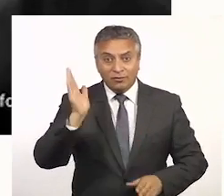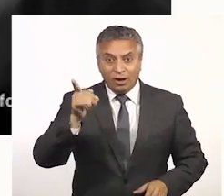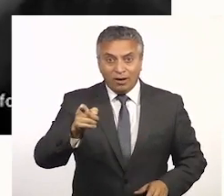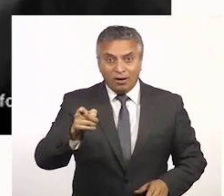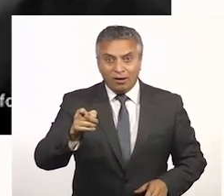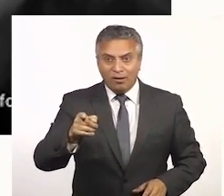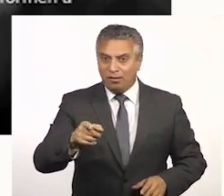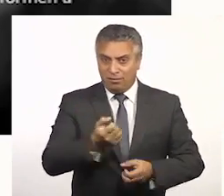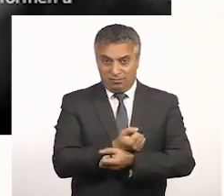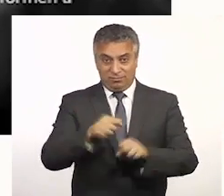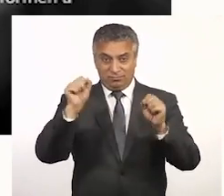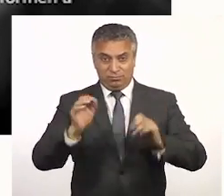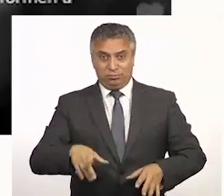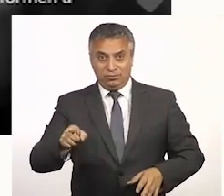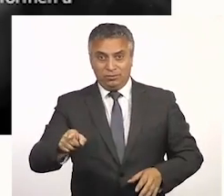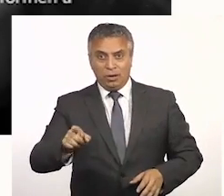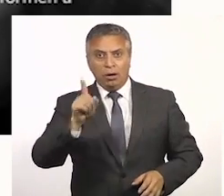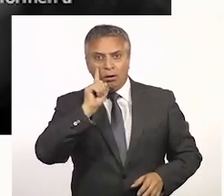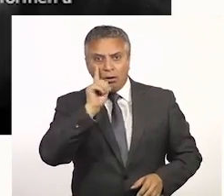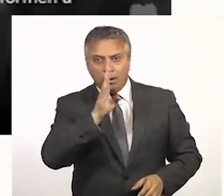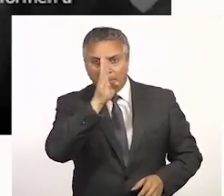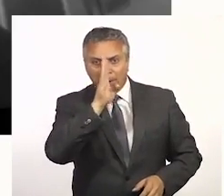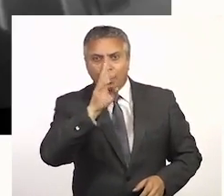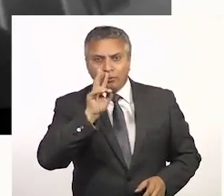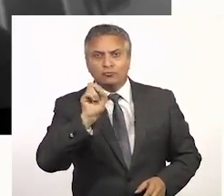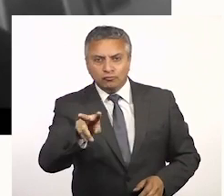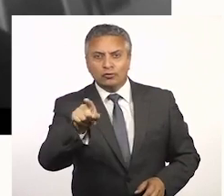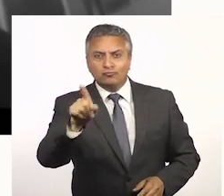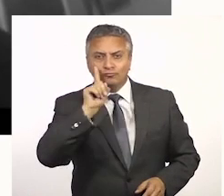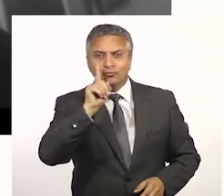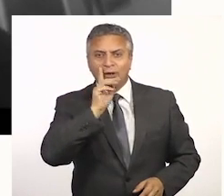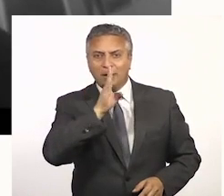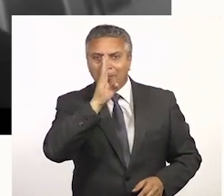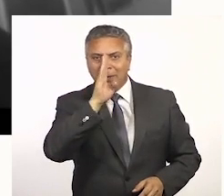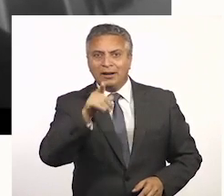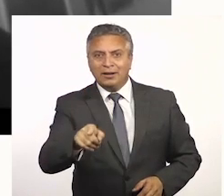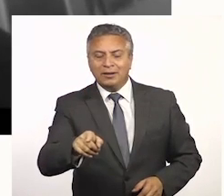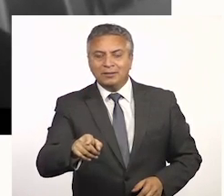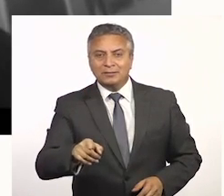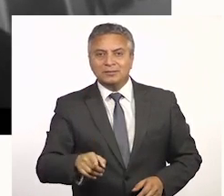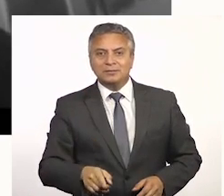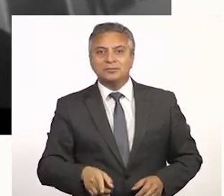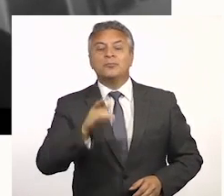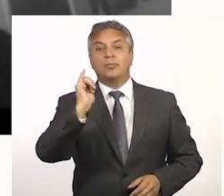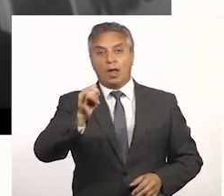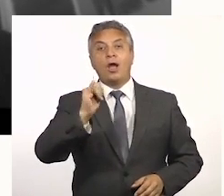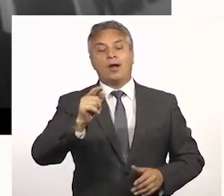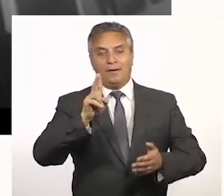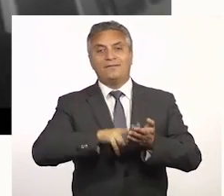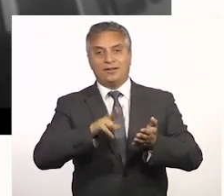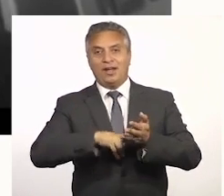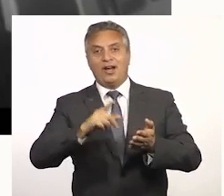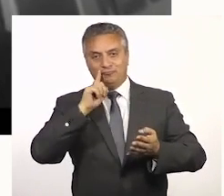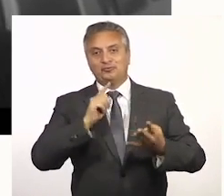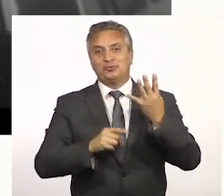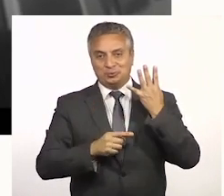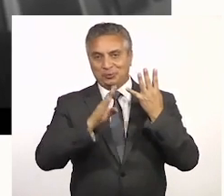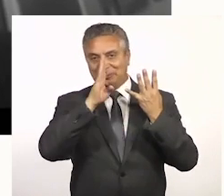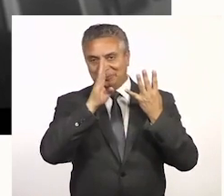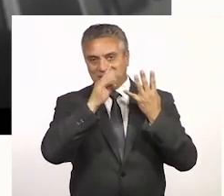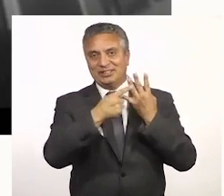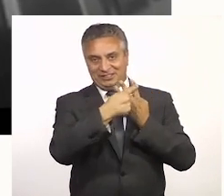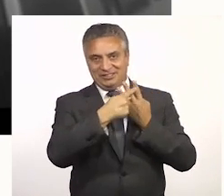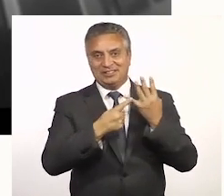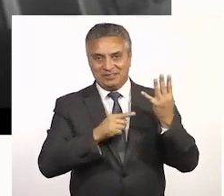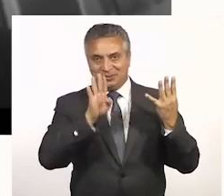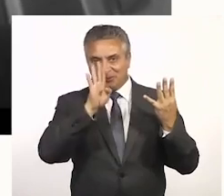Se fue la isquia, nos abandonó. Y tiene un perrito, vi que tiene un perrito, parece. La verdad es que tengo cuatro